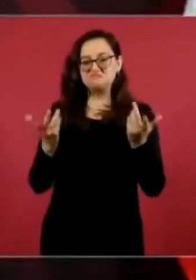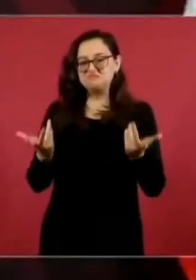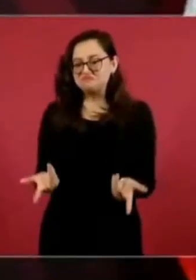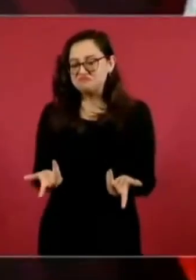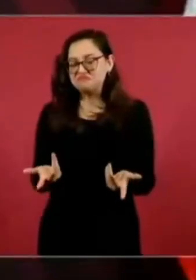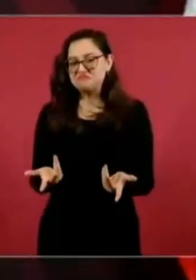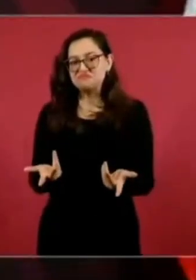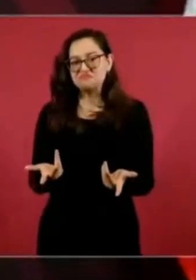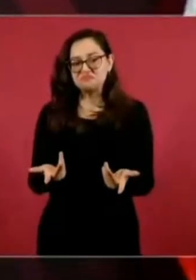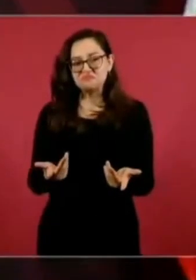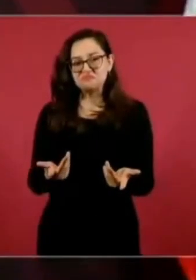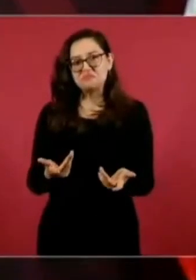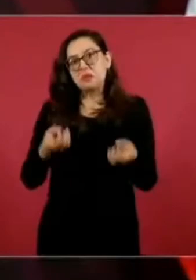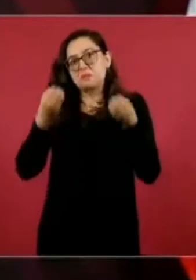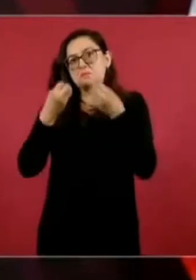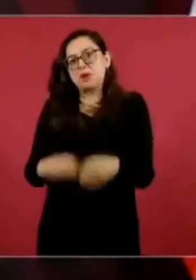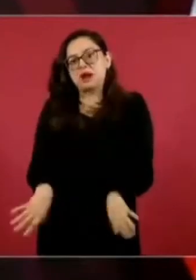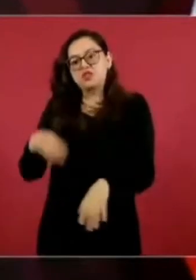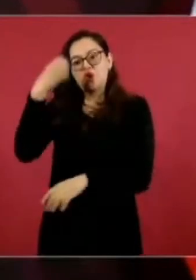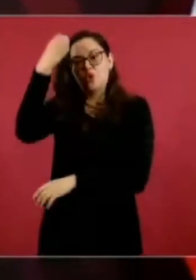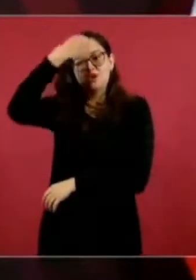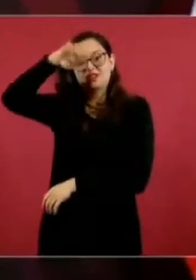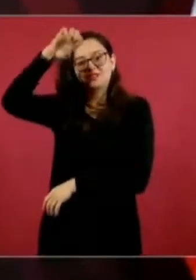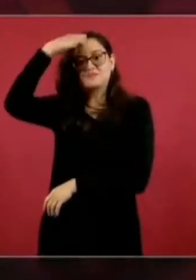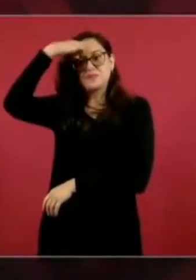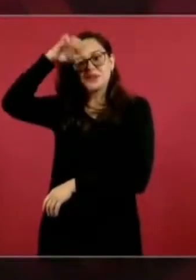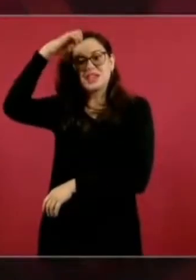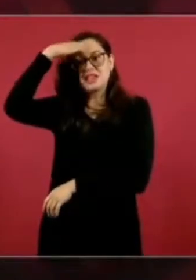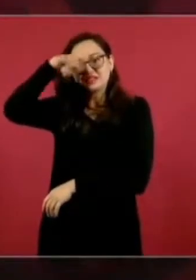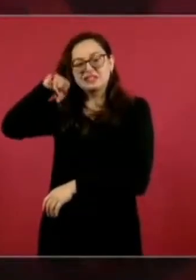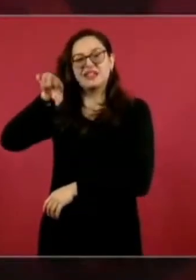retroceso en términos de tecnología